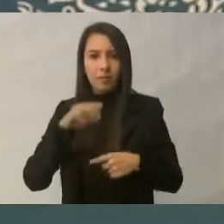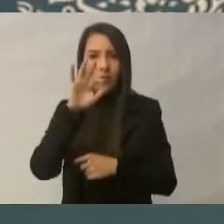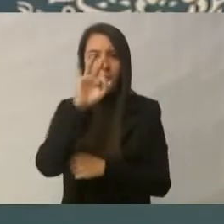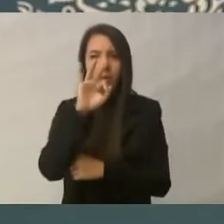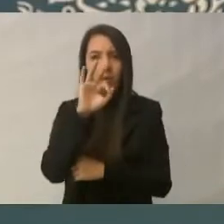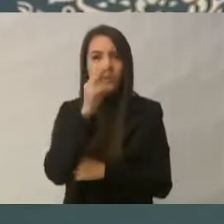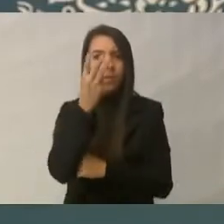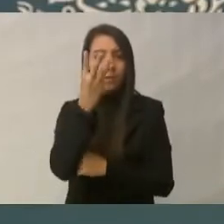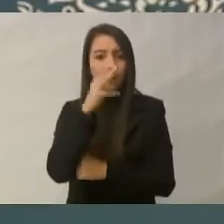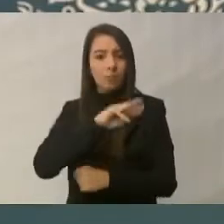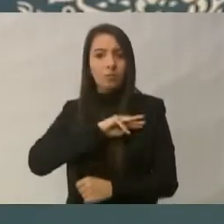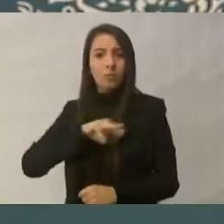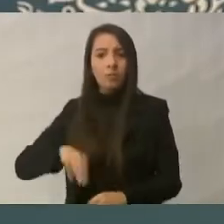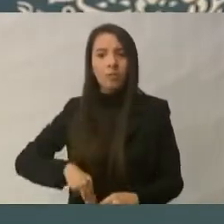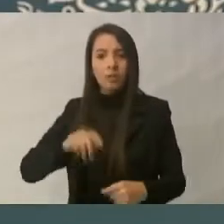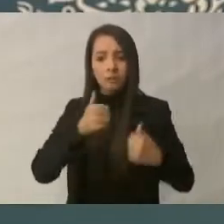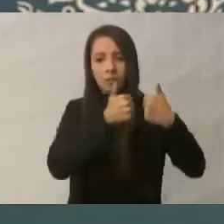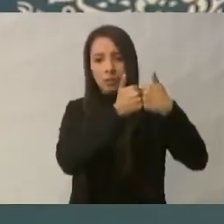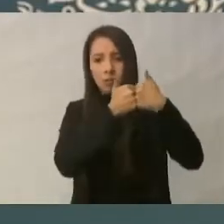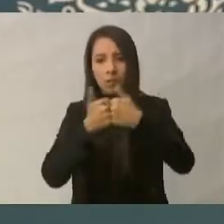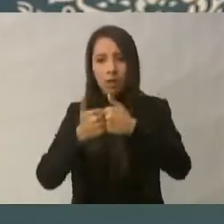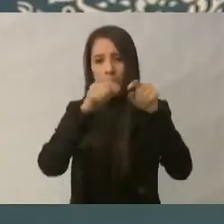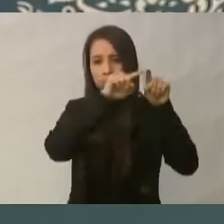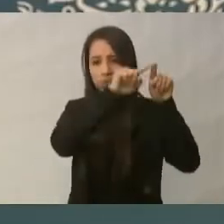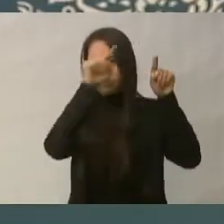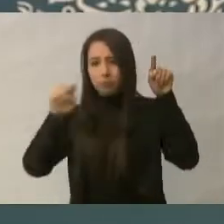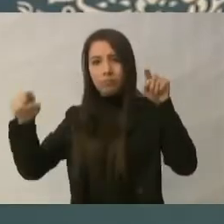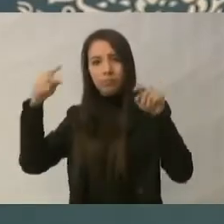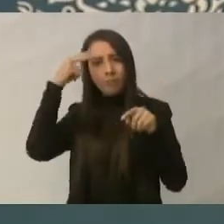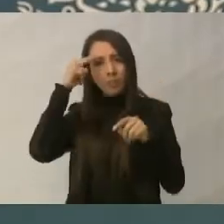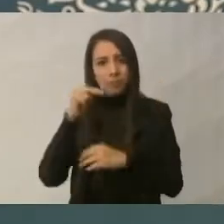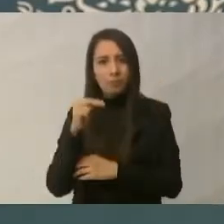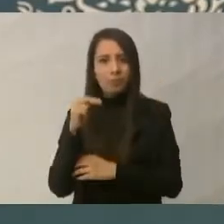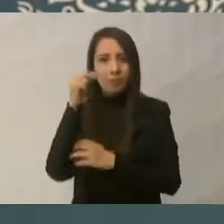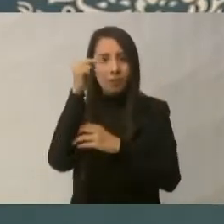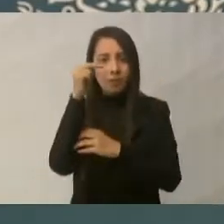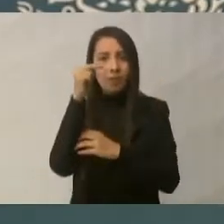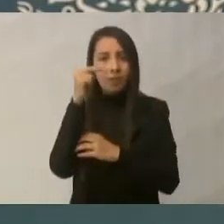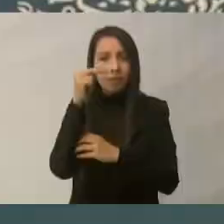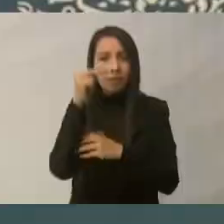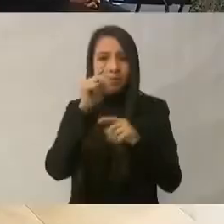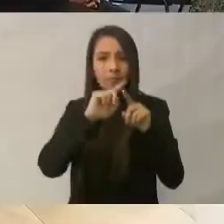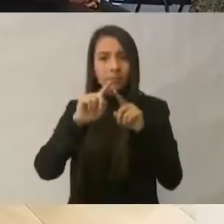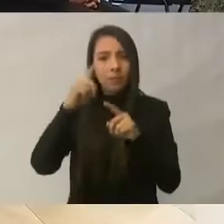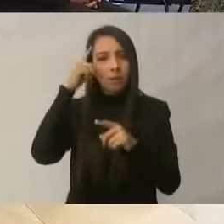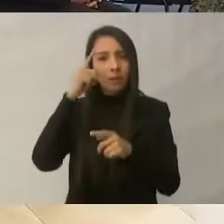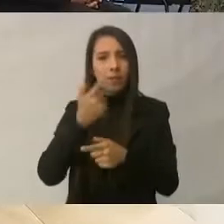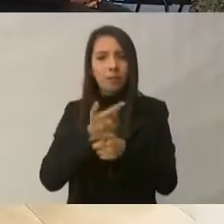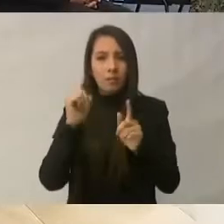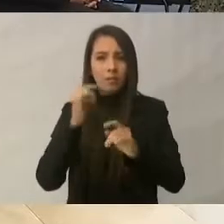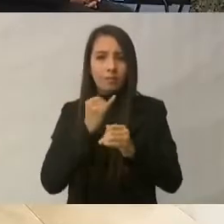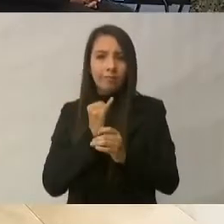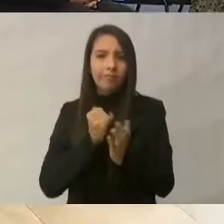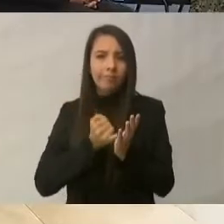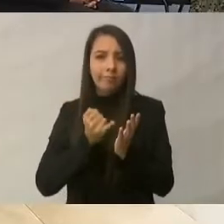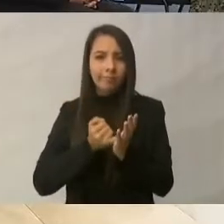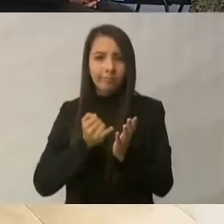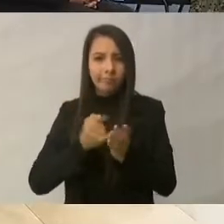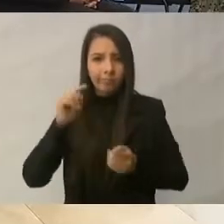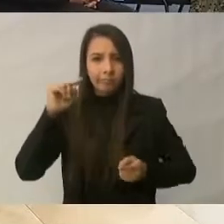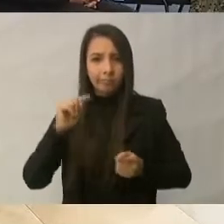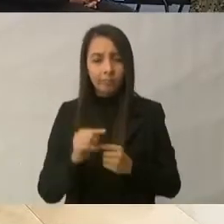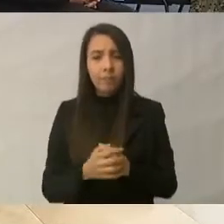la zona libre de la frontera norte. Con ello, cumplimos con el objetivo del presidente López Obrador